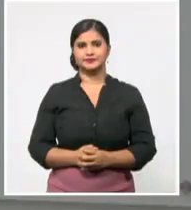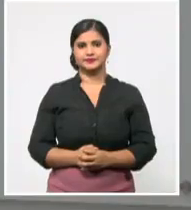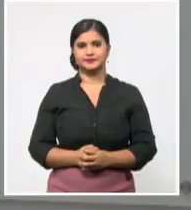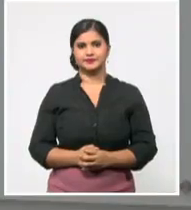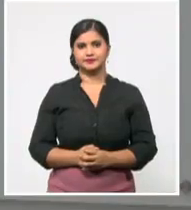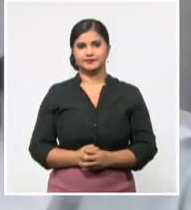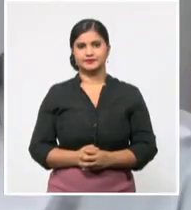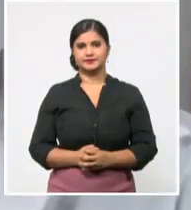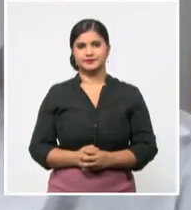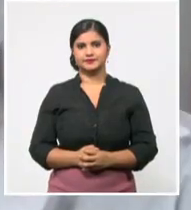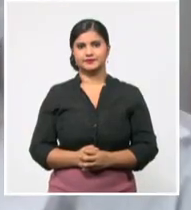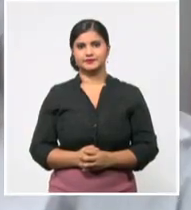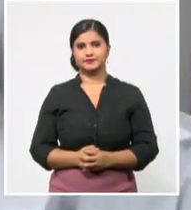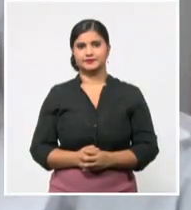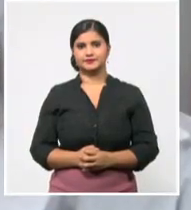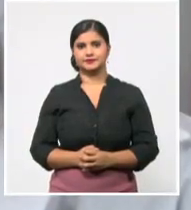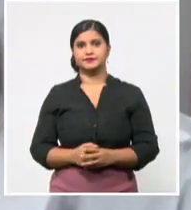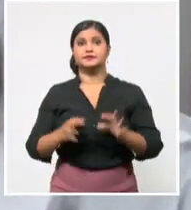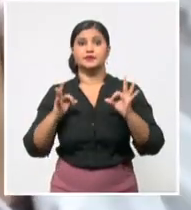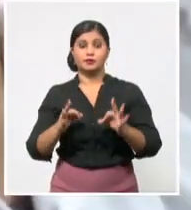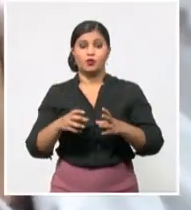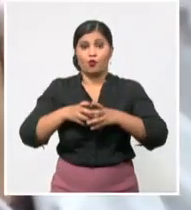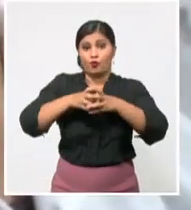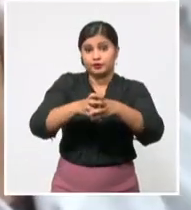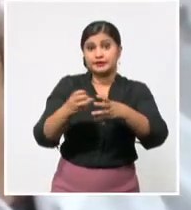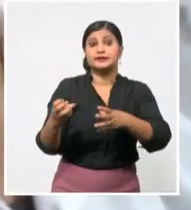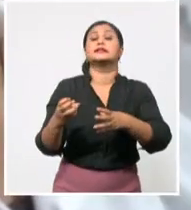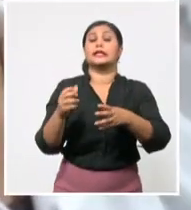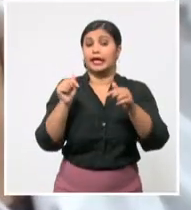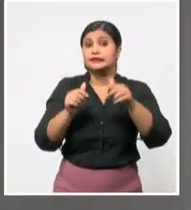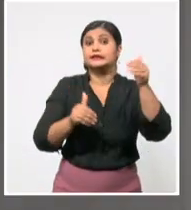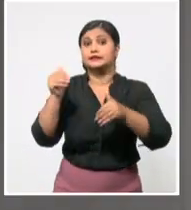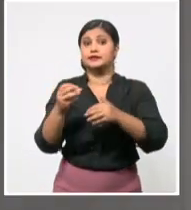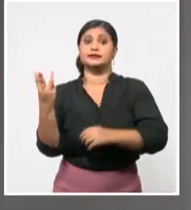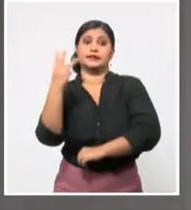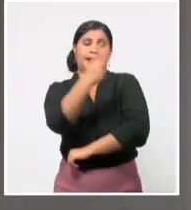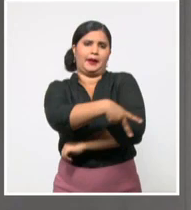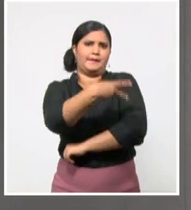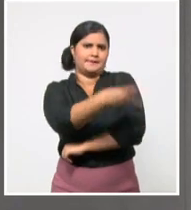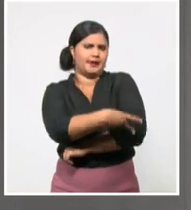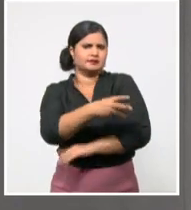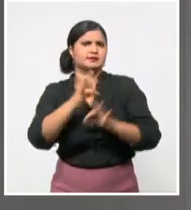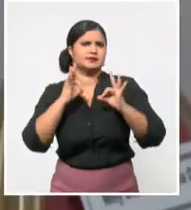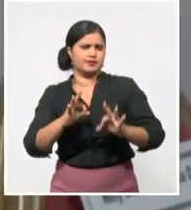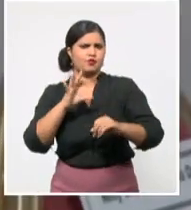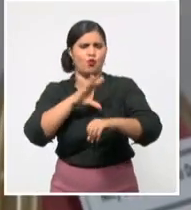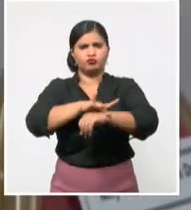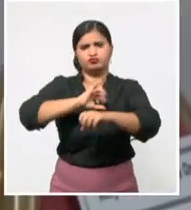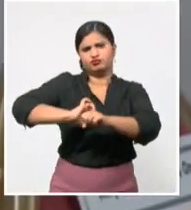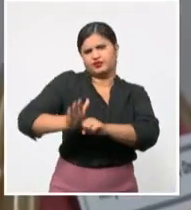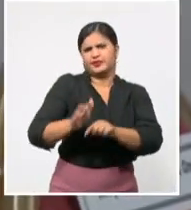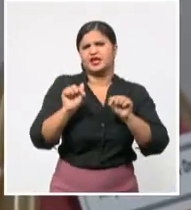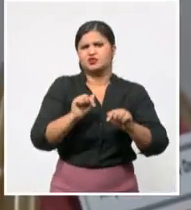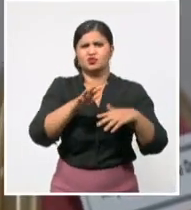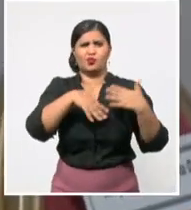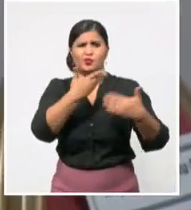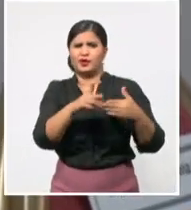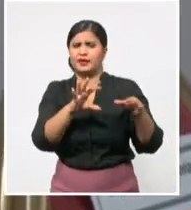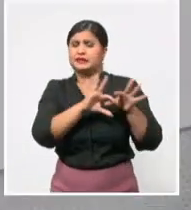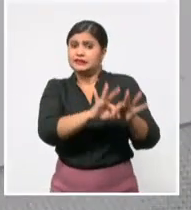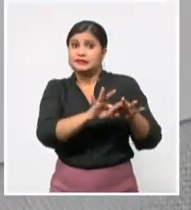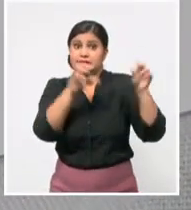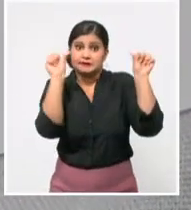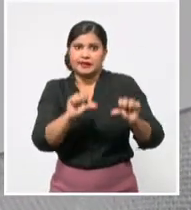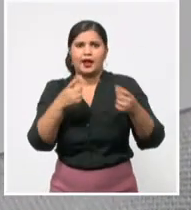Partieron a diversos lugares del mundo a enfrentar una enfermedad que no respeta fronteras, razas, clases sociales, credos o